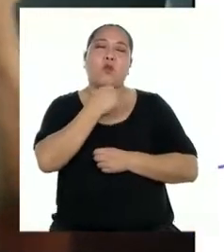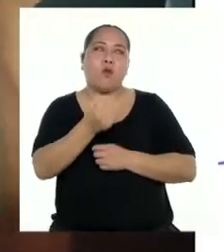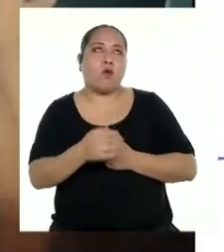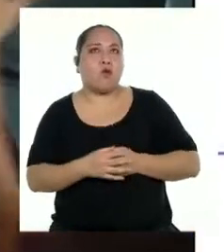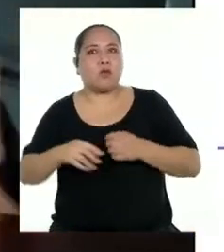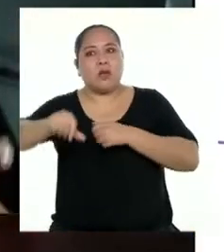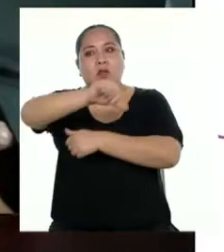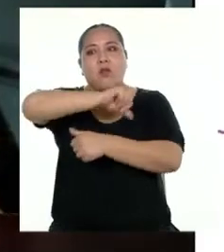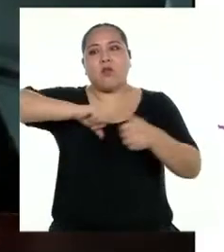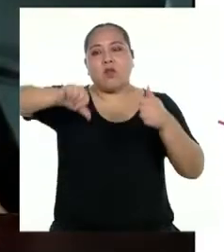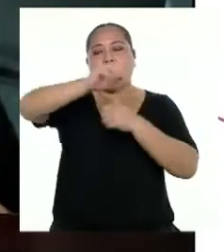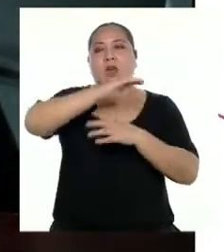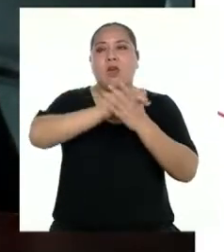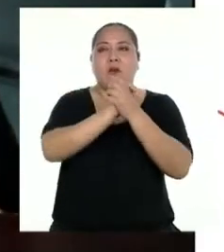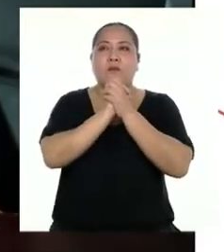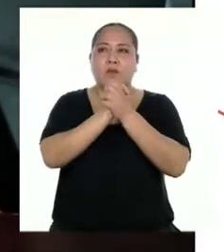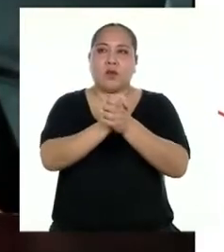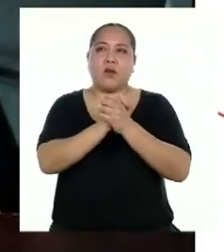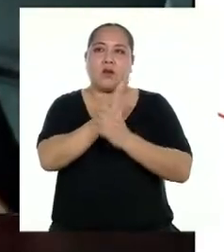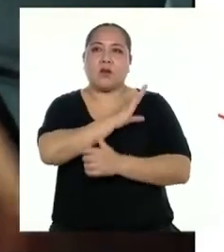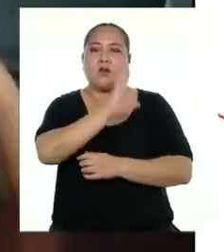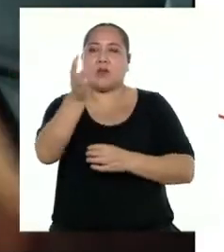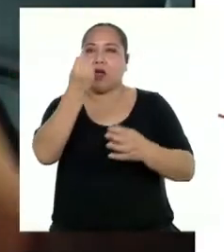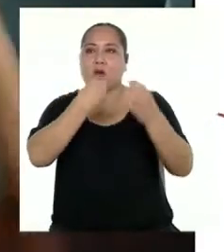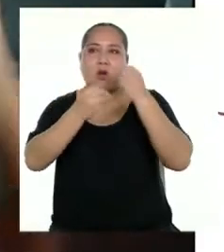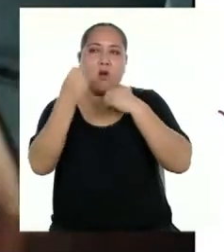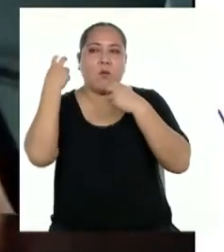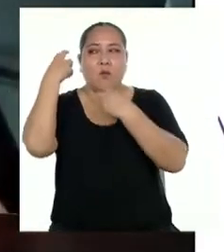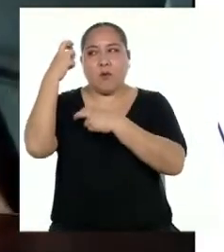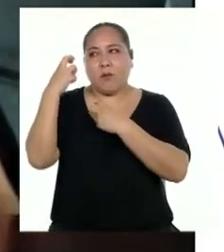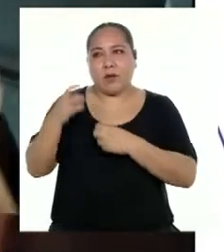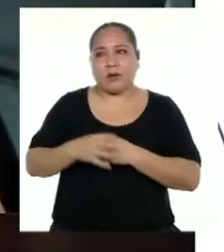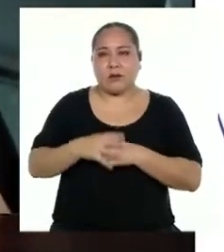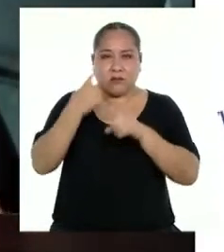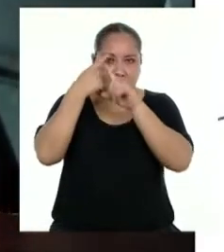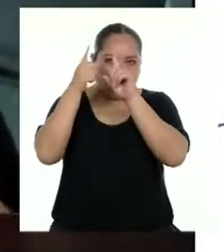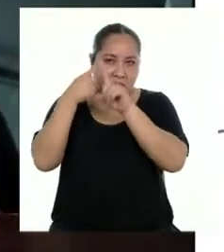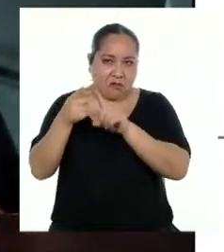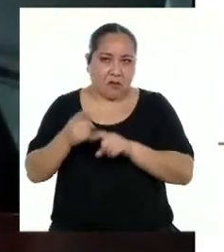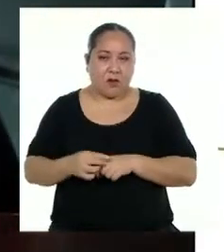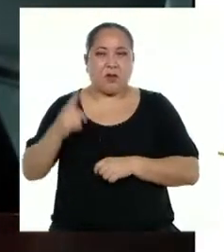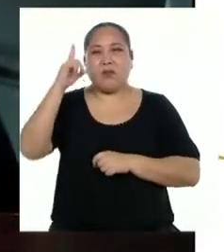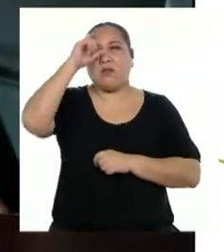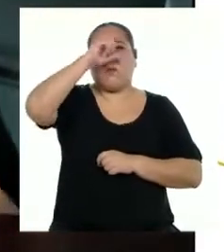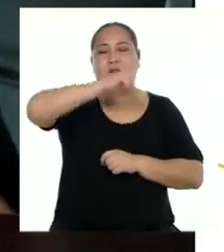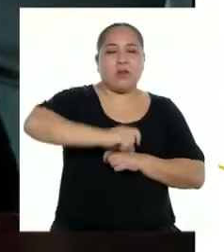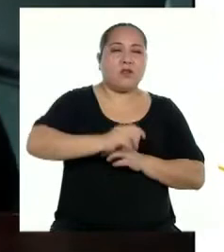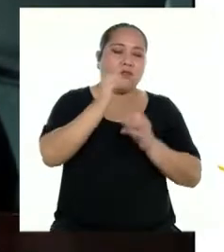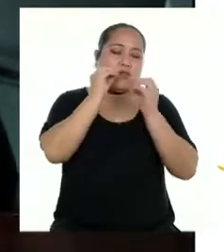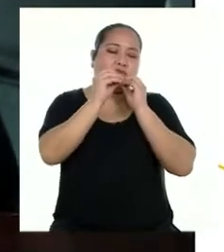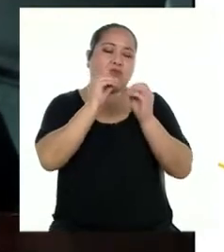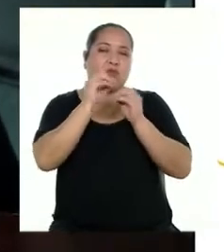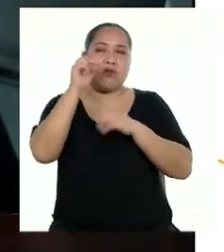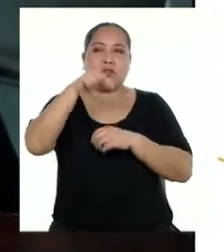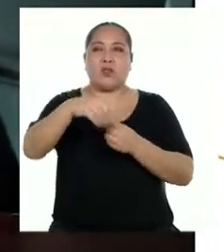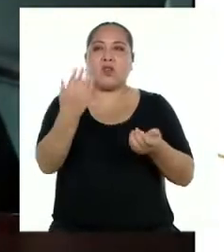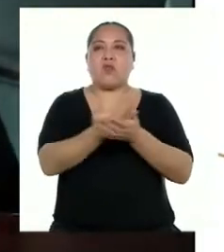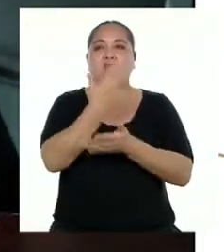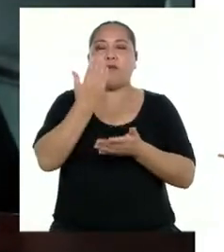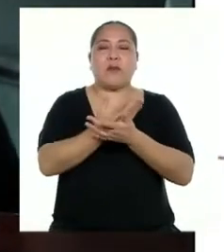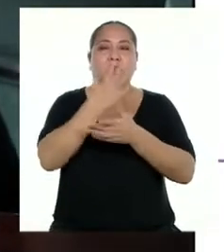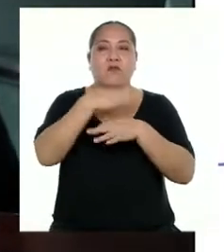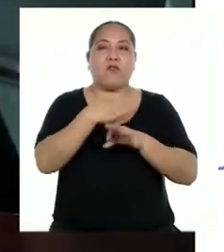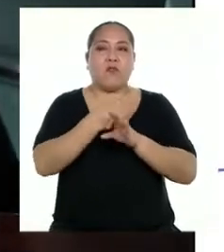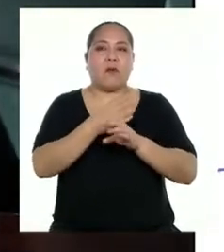rodeados de amigos, ir a comer, pasear, etcétera, fue muy difícil adaptarnos a estas nuevas medidas.